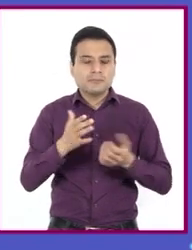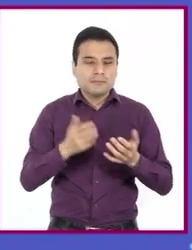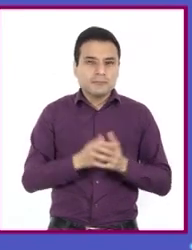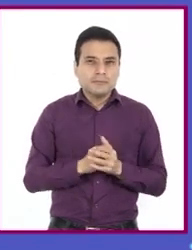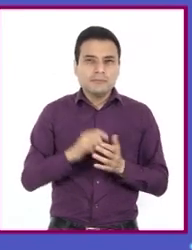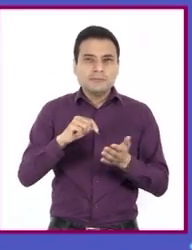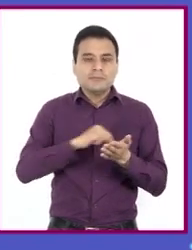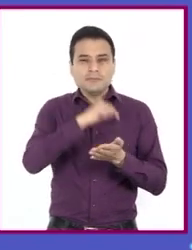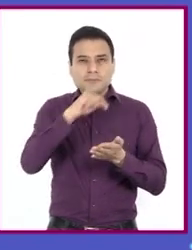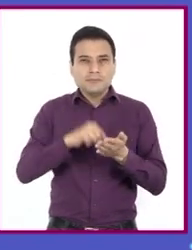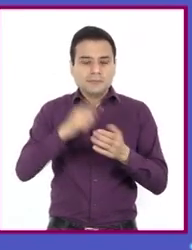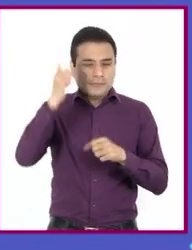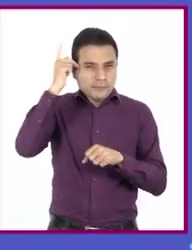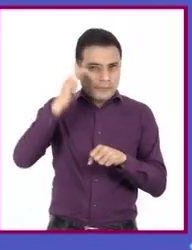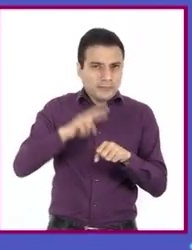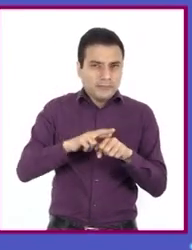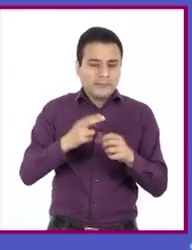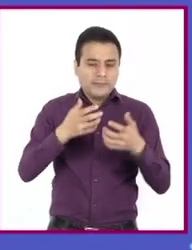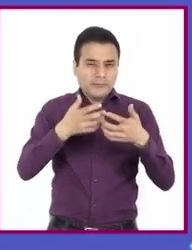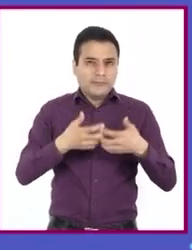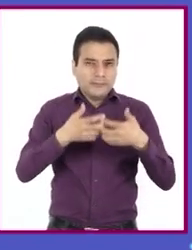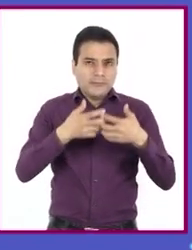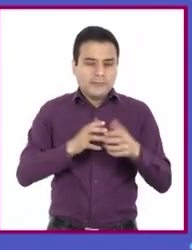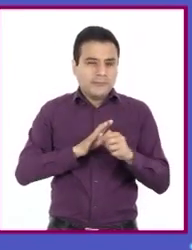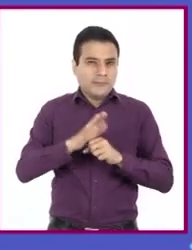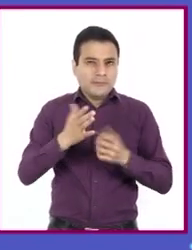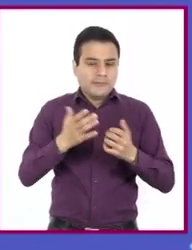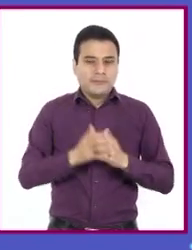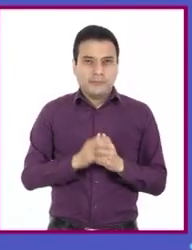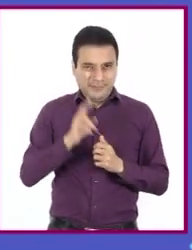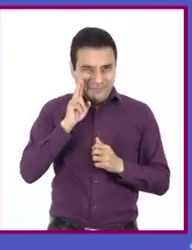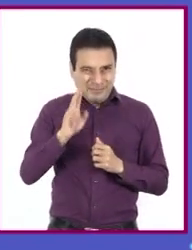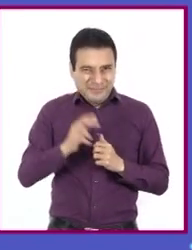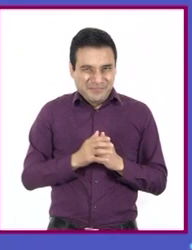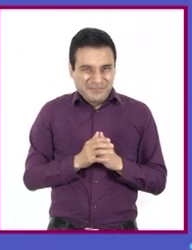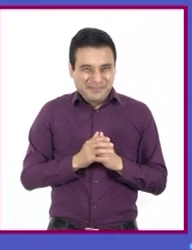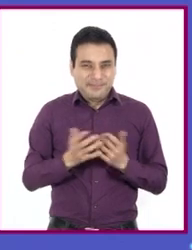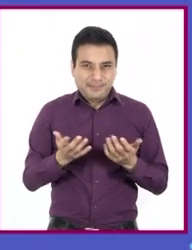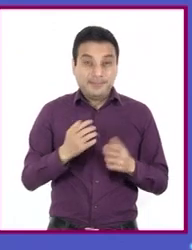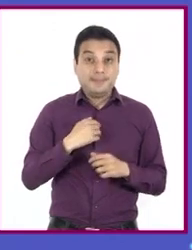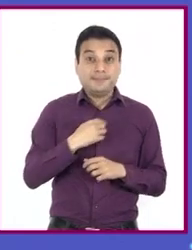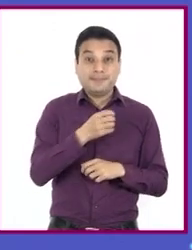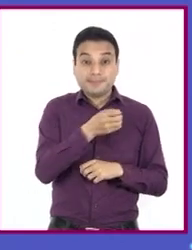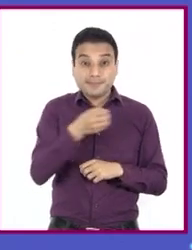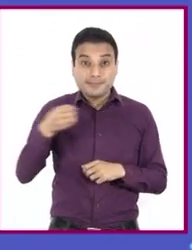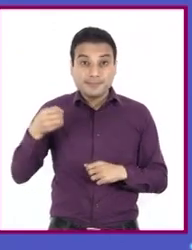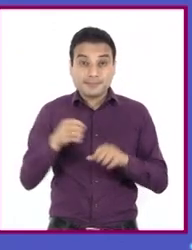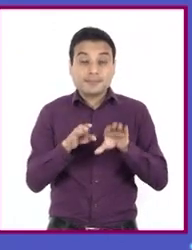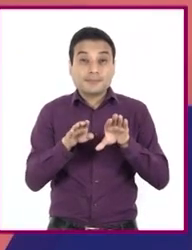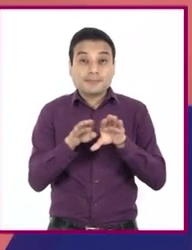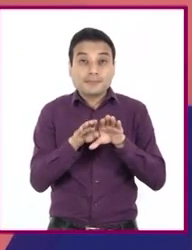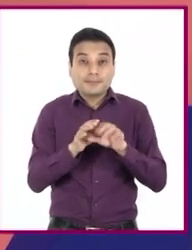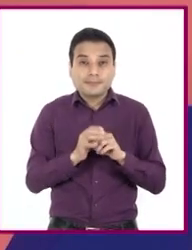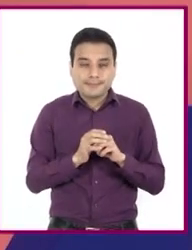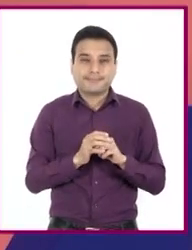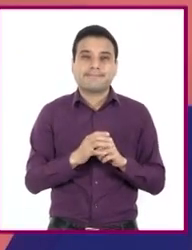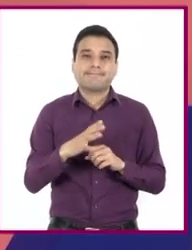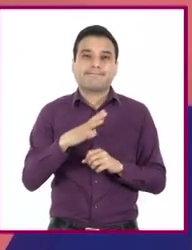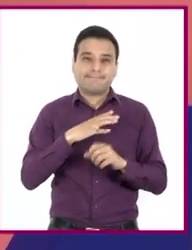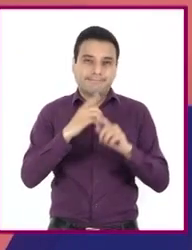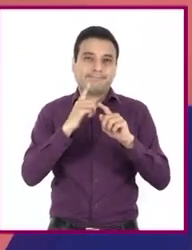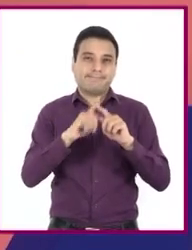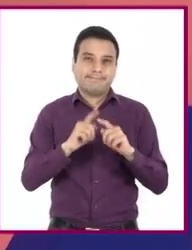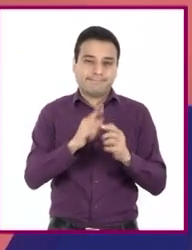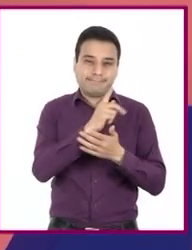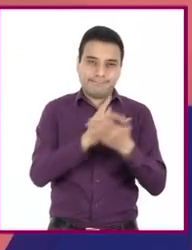Lugar. Productora o estudio. Como pueden observar, lo organicé por el tipo de material. Programa de